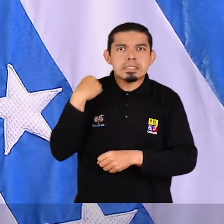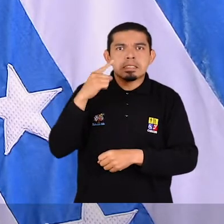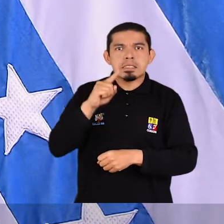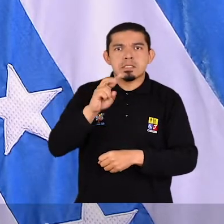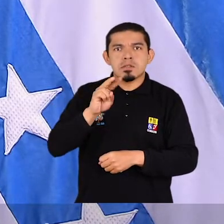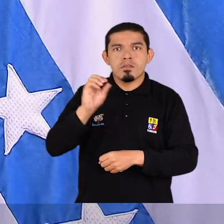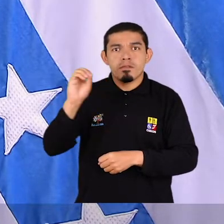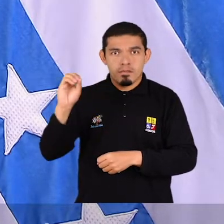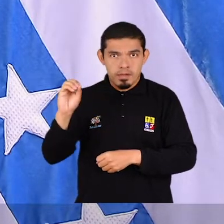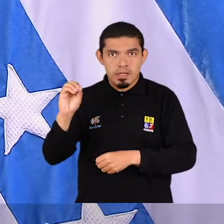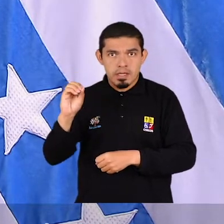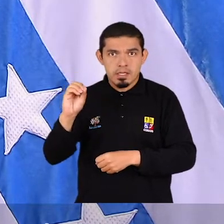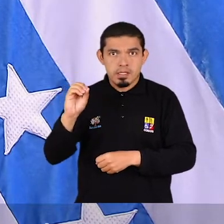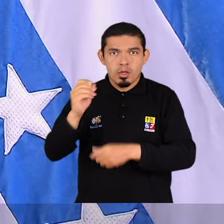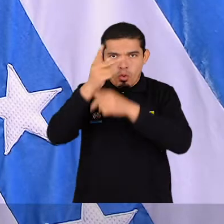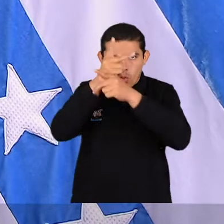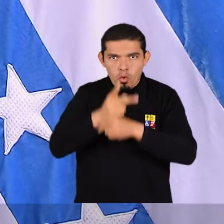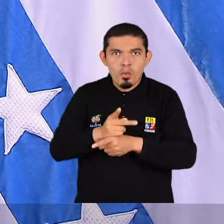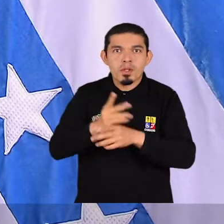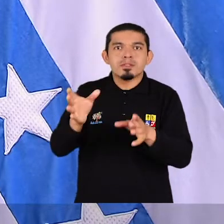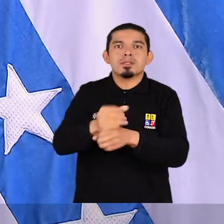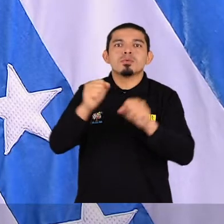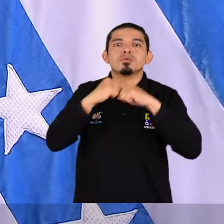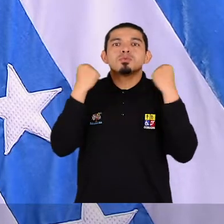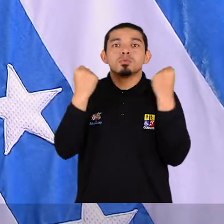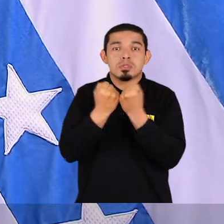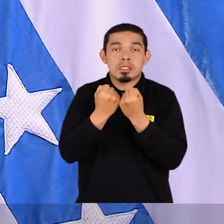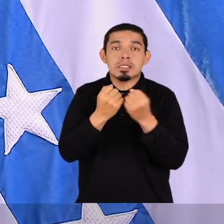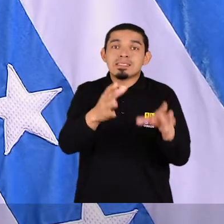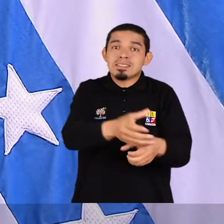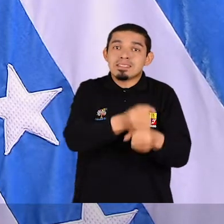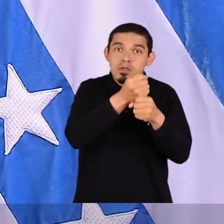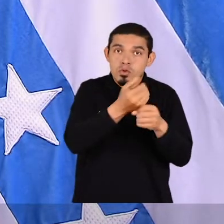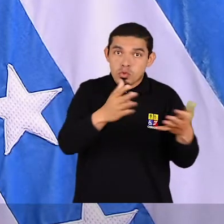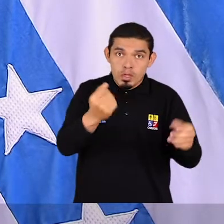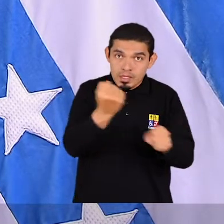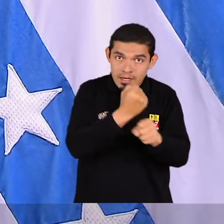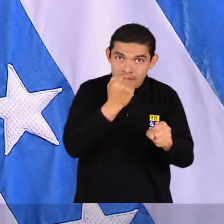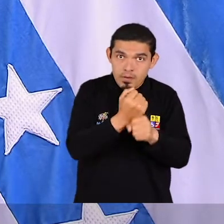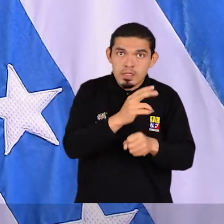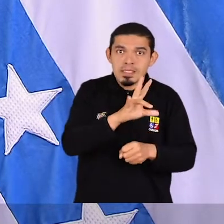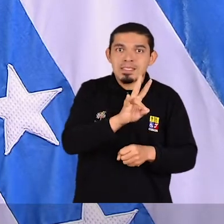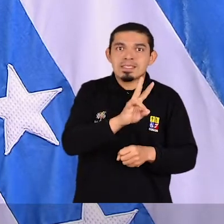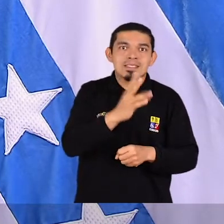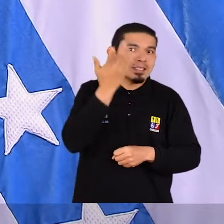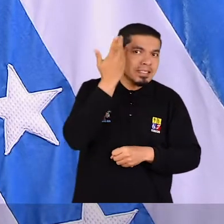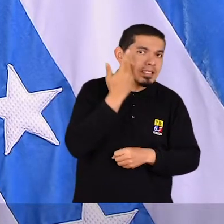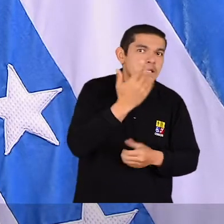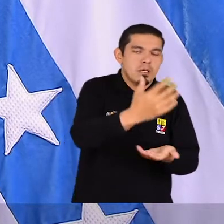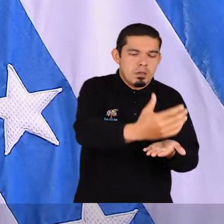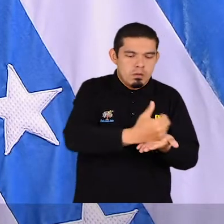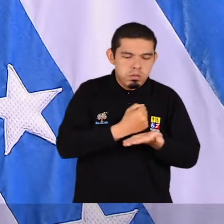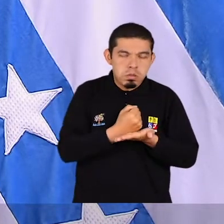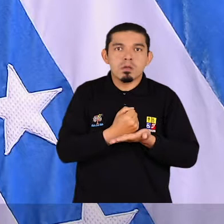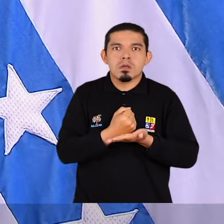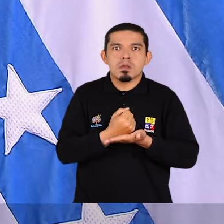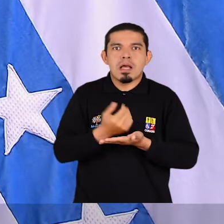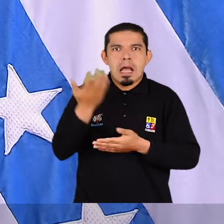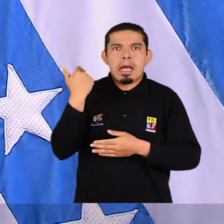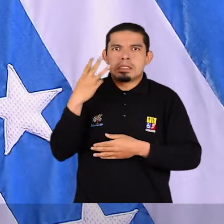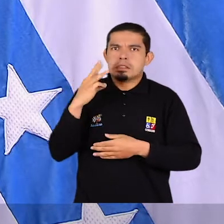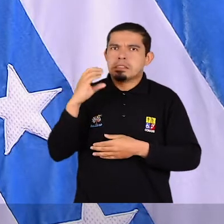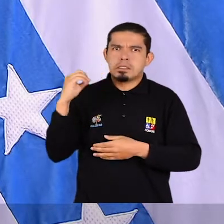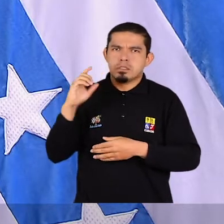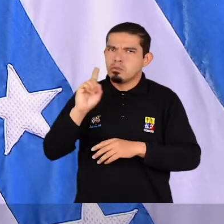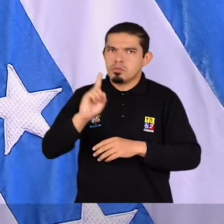de cobertura en atención de la seguridad social y que el seguro de desempleo se cobre en 7 días y ya no en 60, y tantas otras medidas